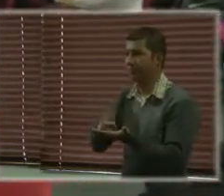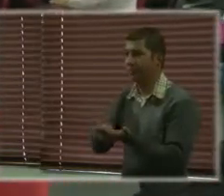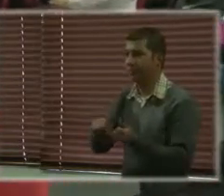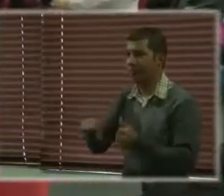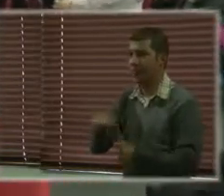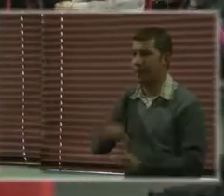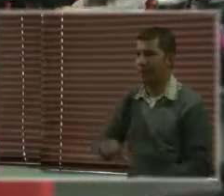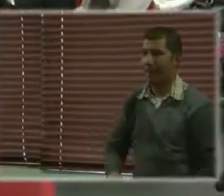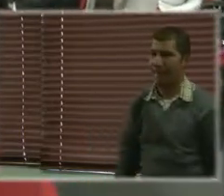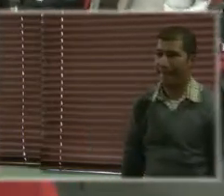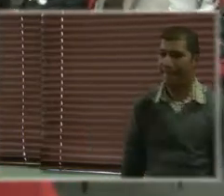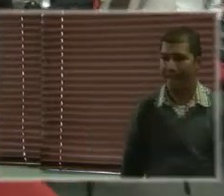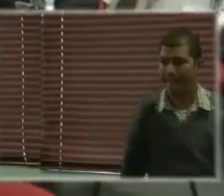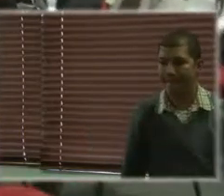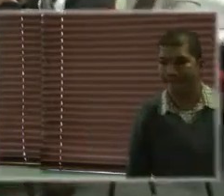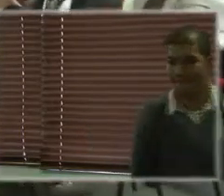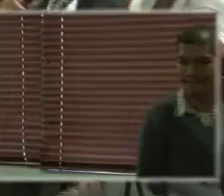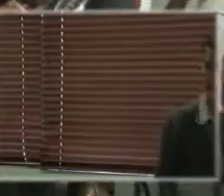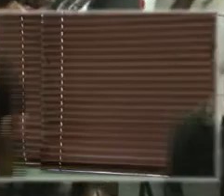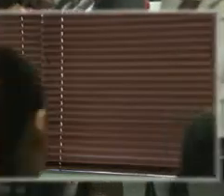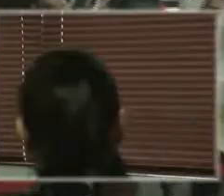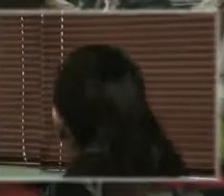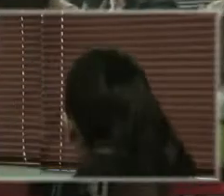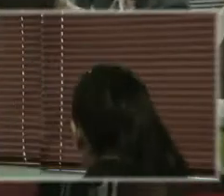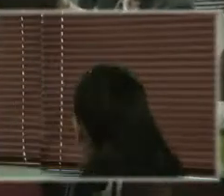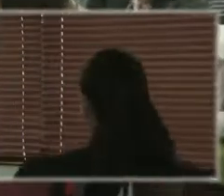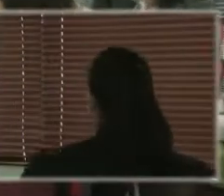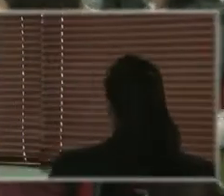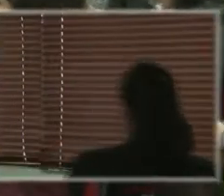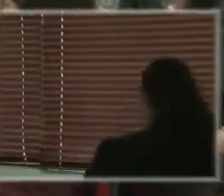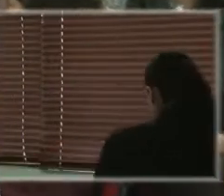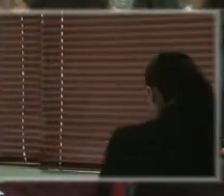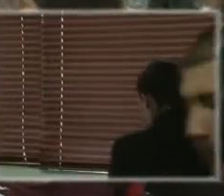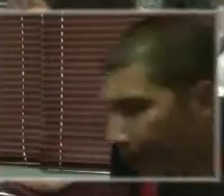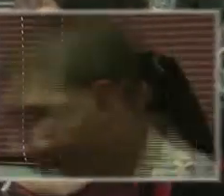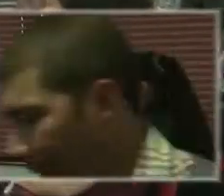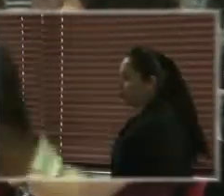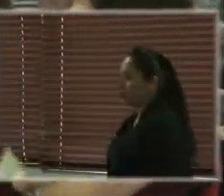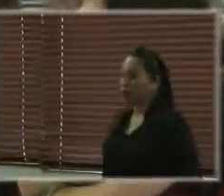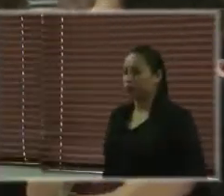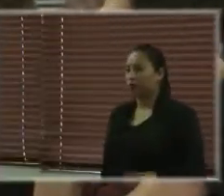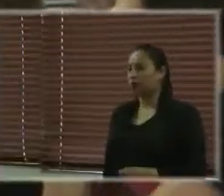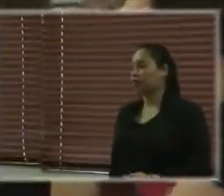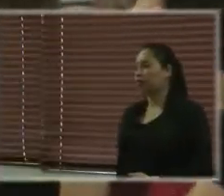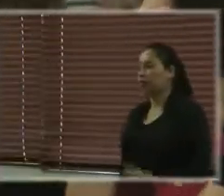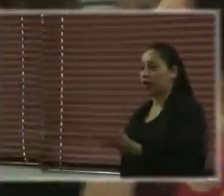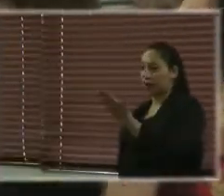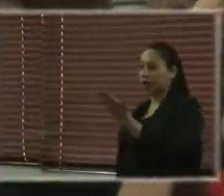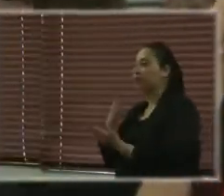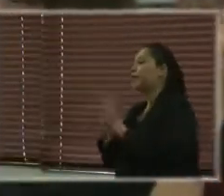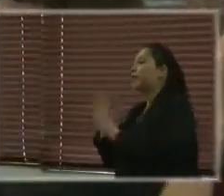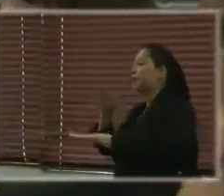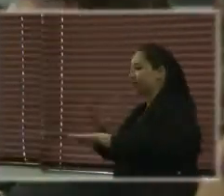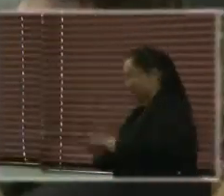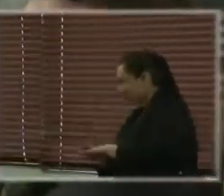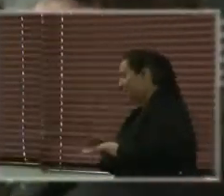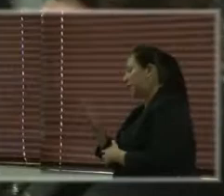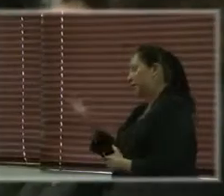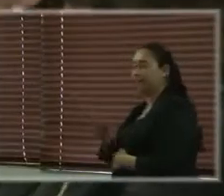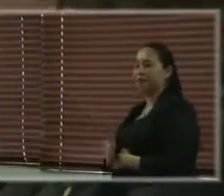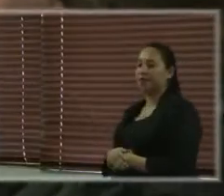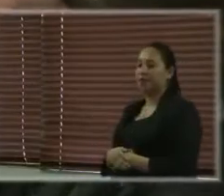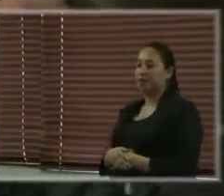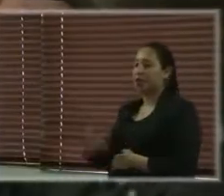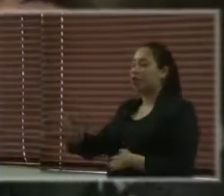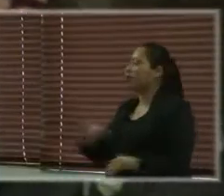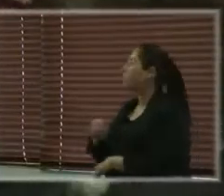Hola Silvia, habla Veldis, yo te quería preguntar sobre la primera práctica que nos compartiste, y es la de la protección que se dio